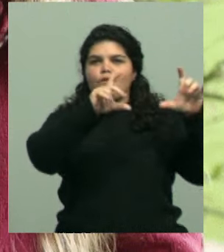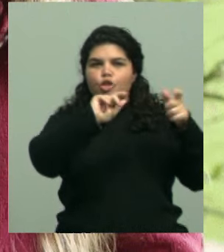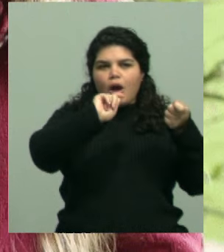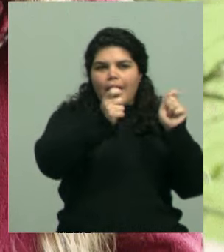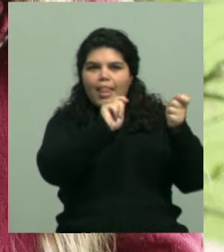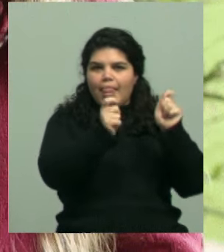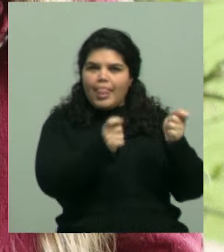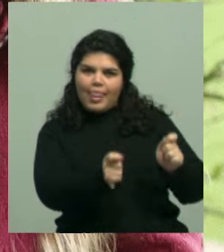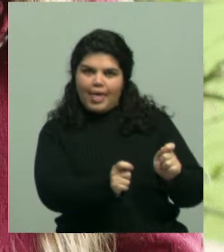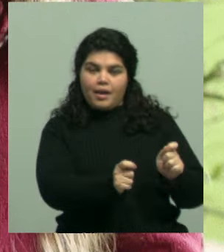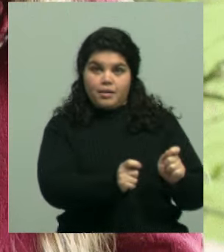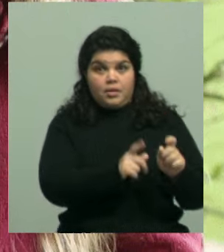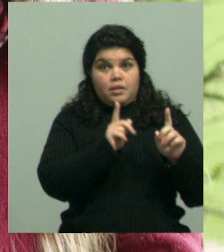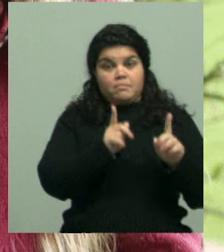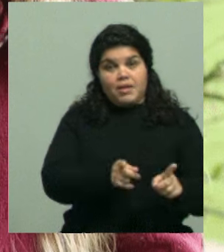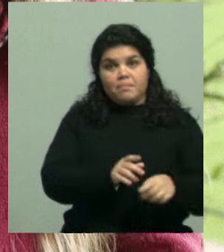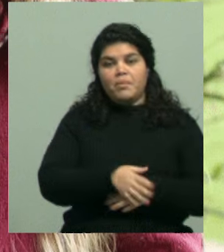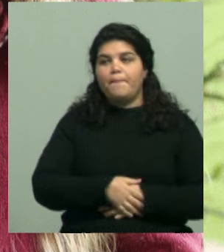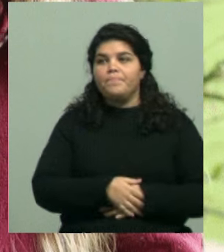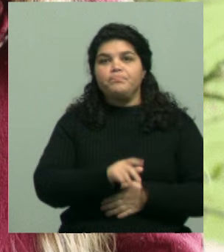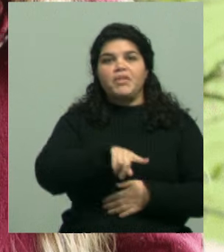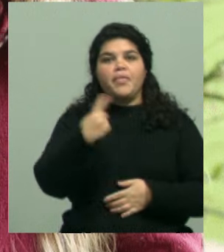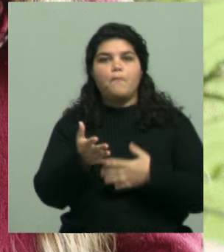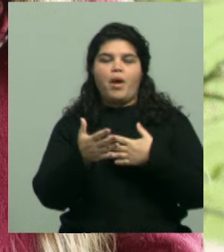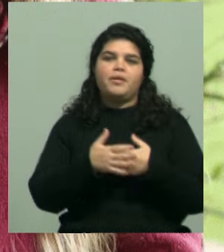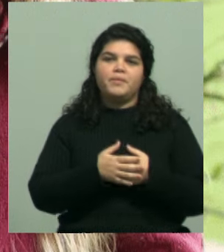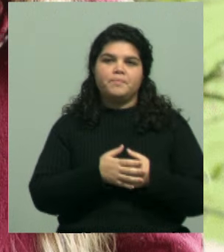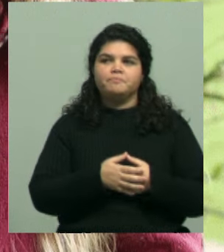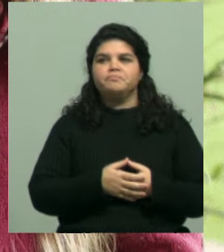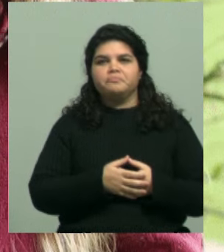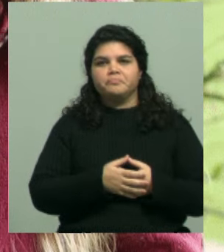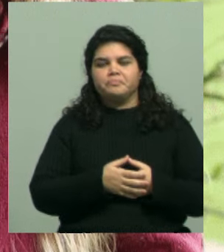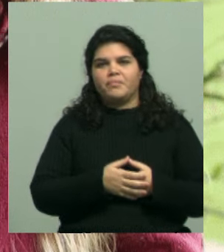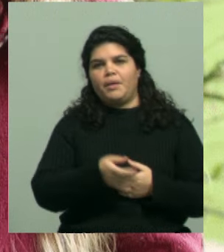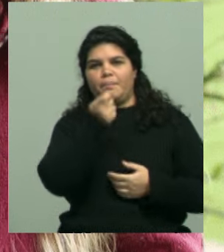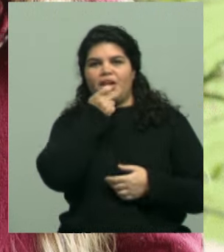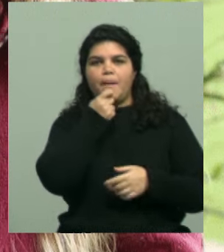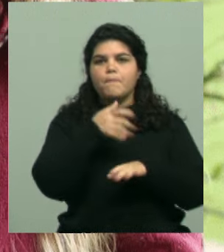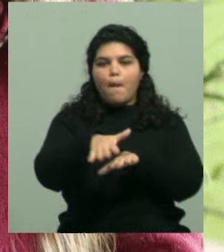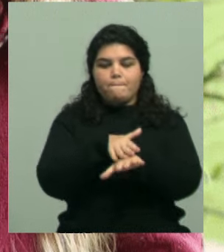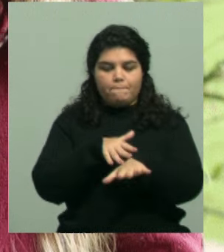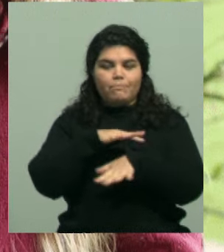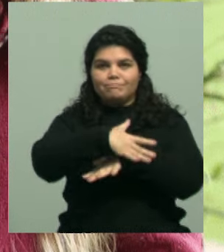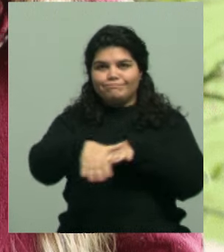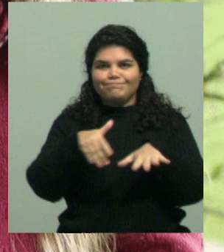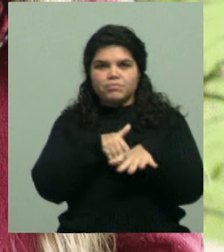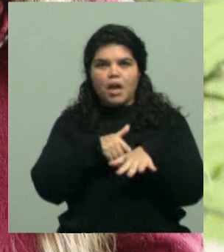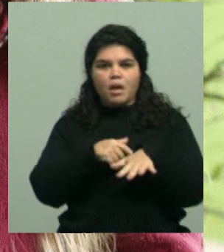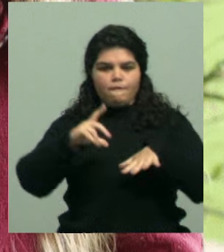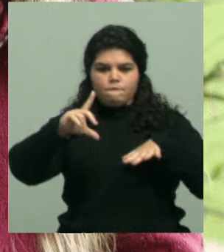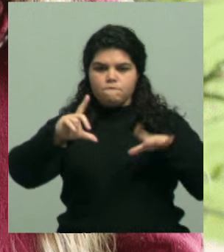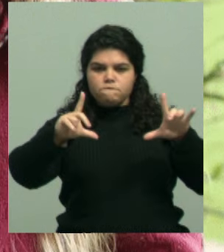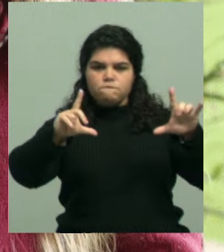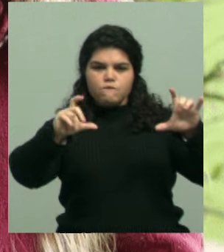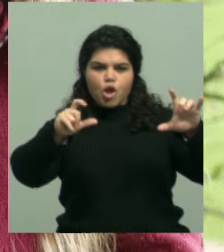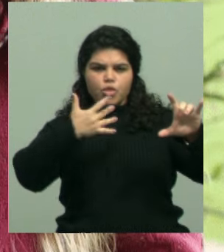tema muy complejo con las imágenes generadas con IA, que son las manos, las famosas manos, que vos podés ver fotos casi perfectas, pero si te das cuenta en las manos